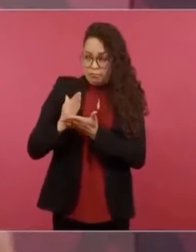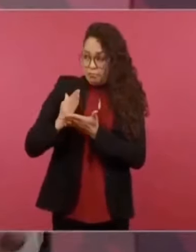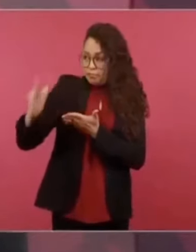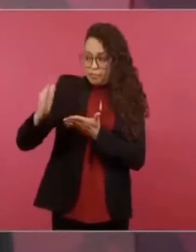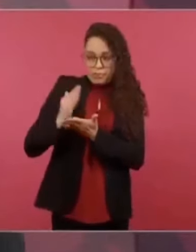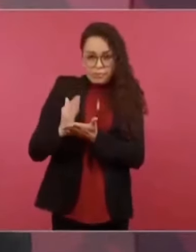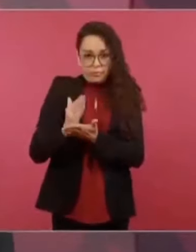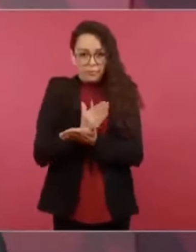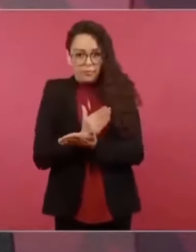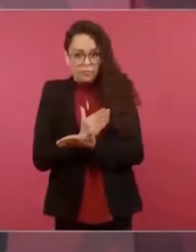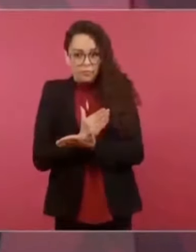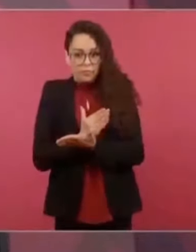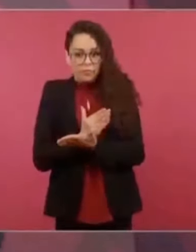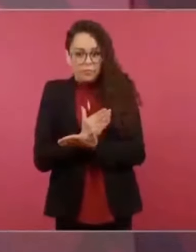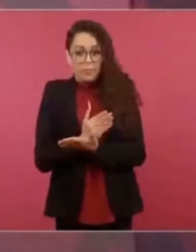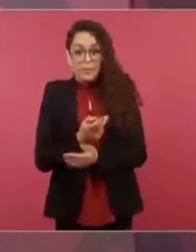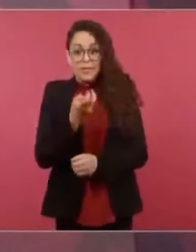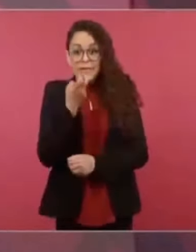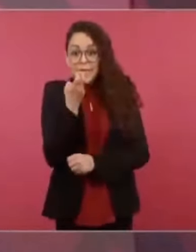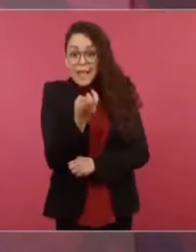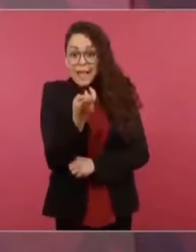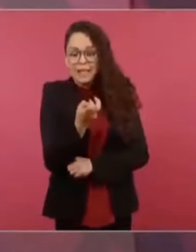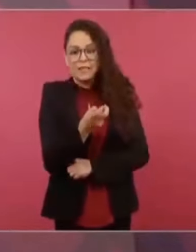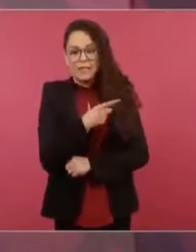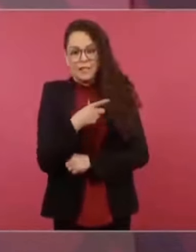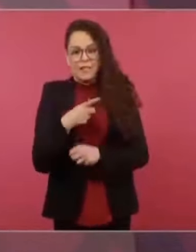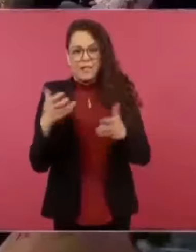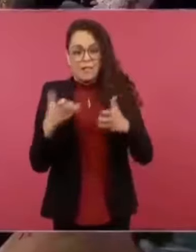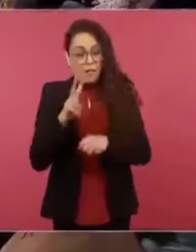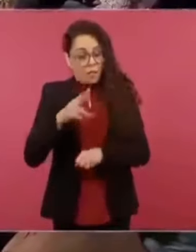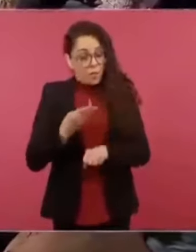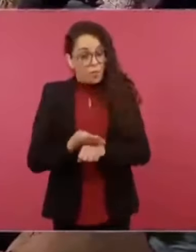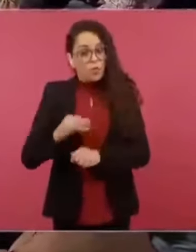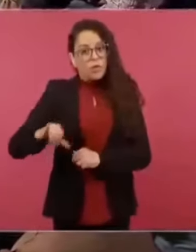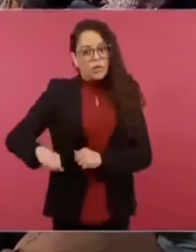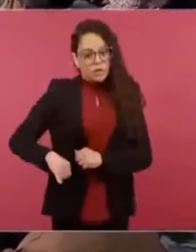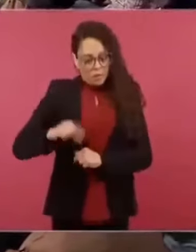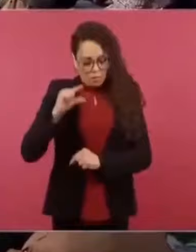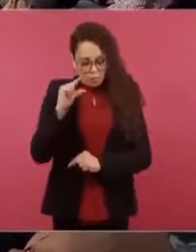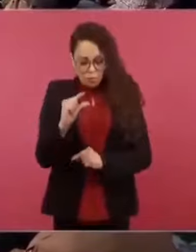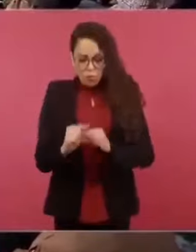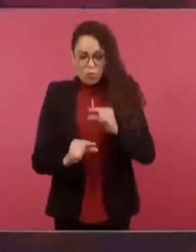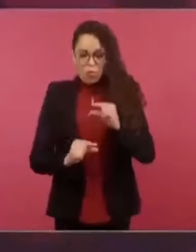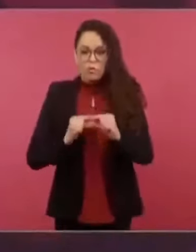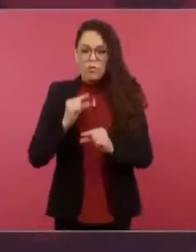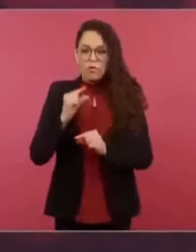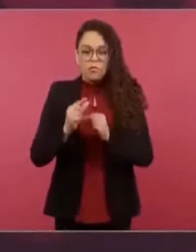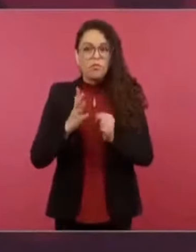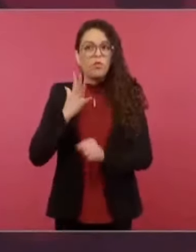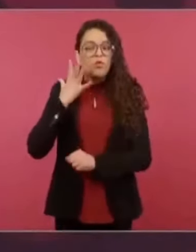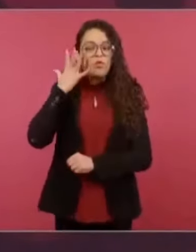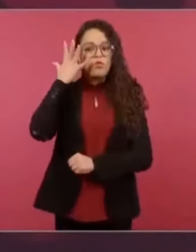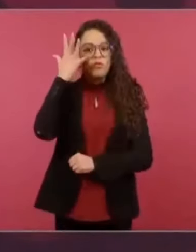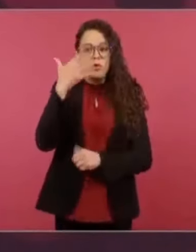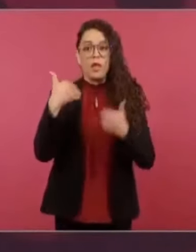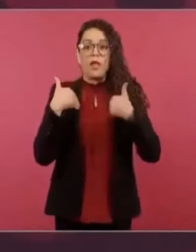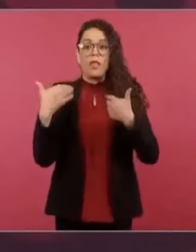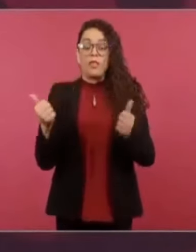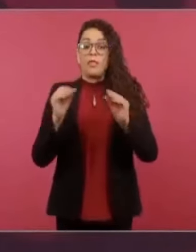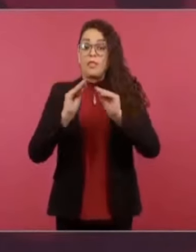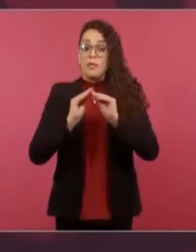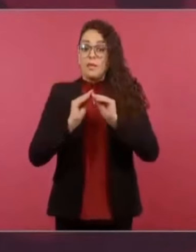Esto es interesante irlo definiendo hacia adelante y hay condiciones,